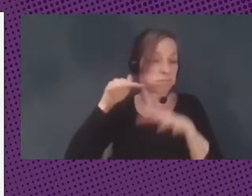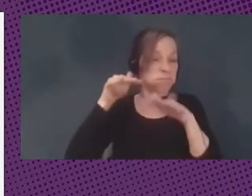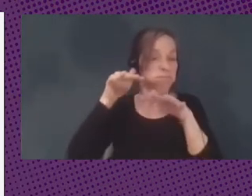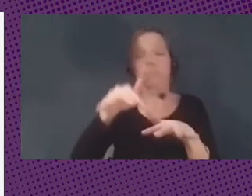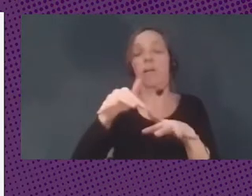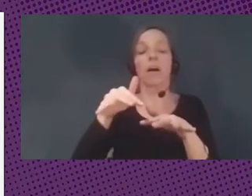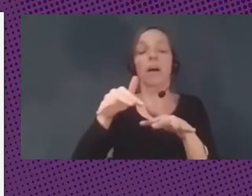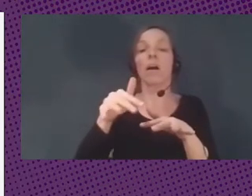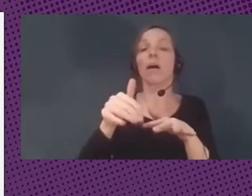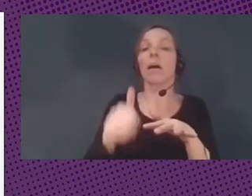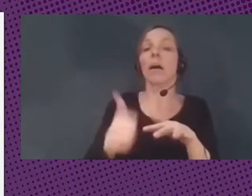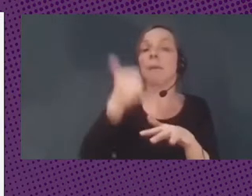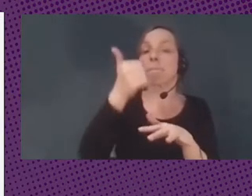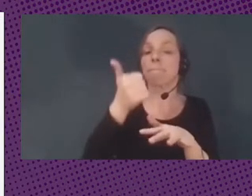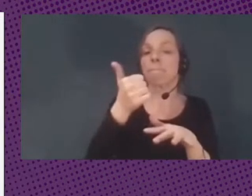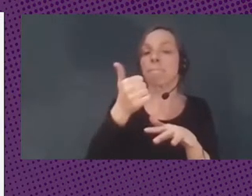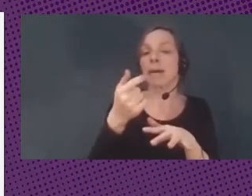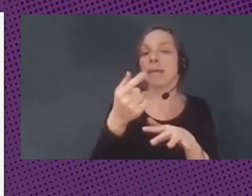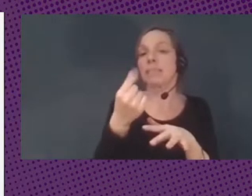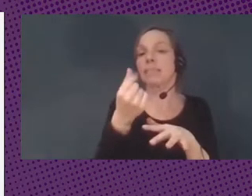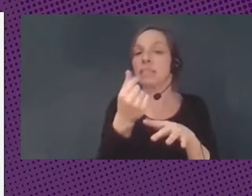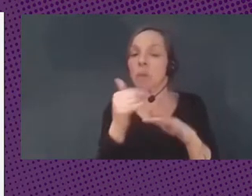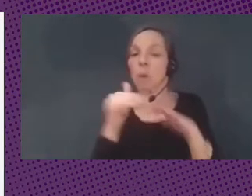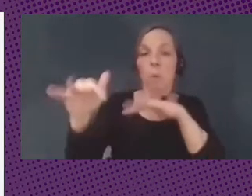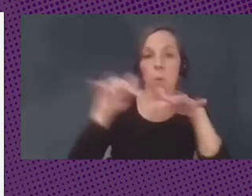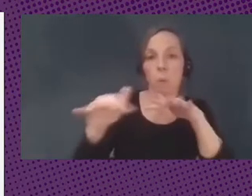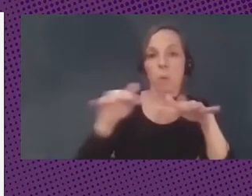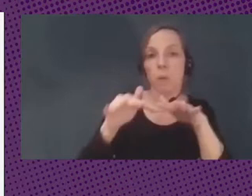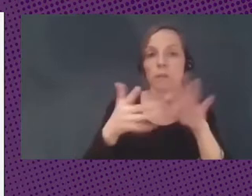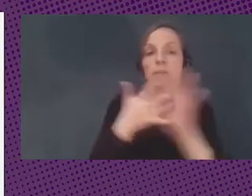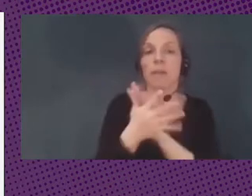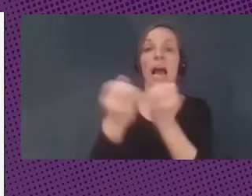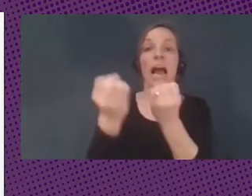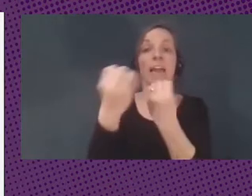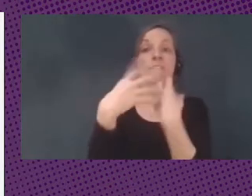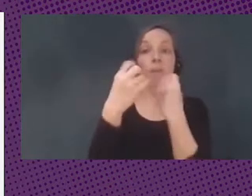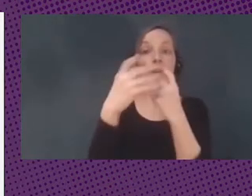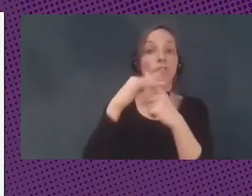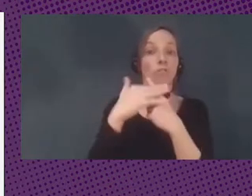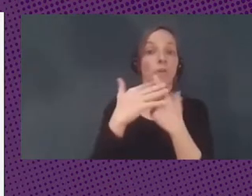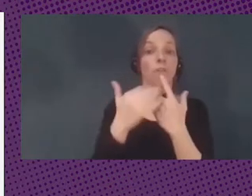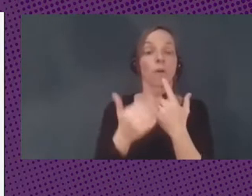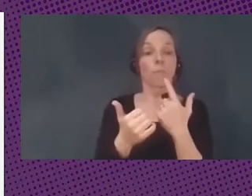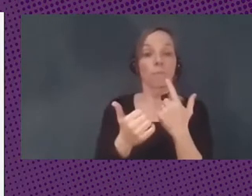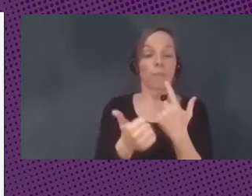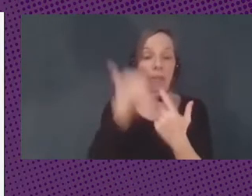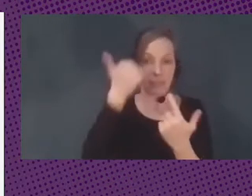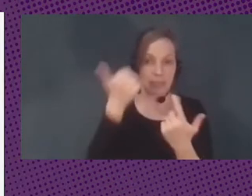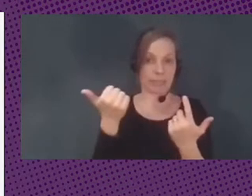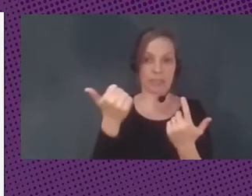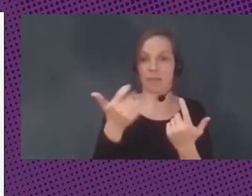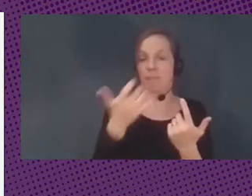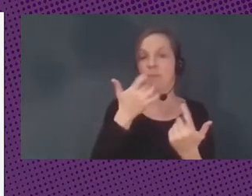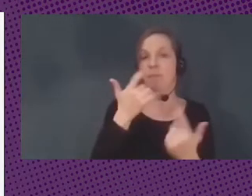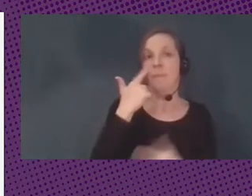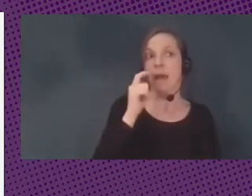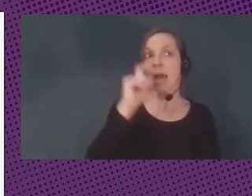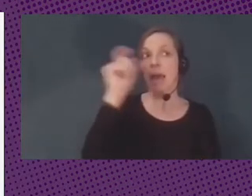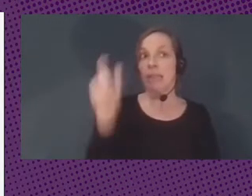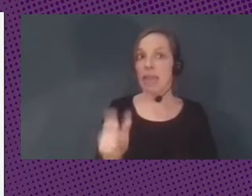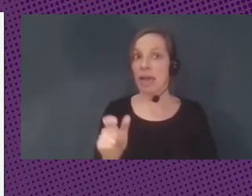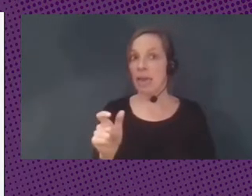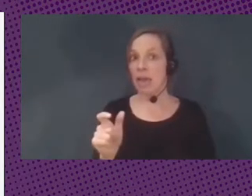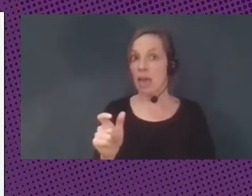información de lo que ocurría. Porque si tú puedes ver que hay una transacción entre Italia y Hamburgo